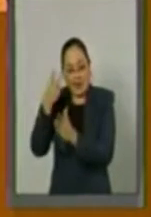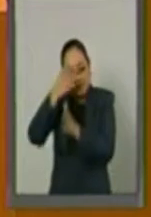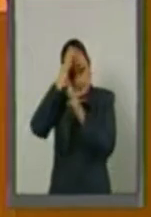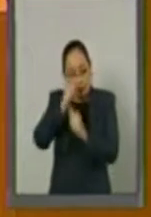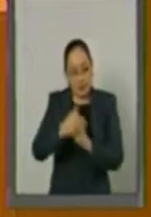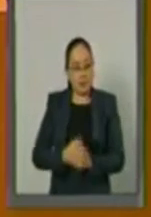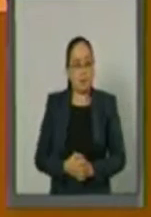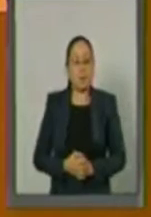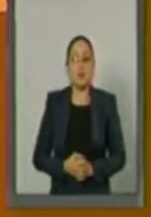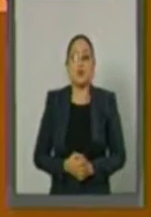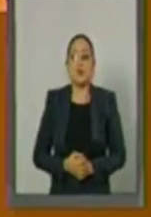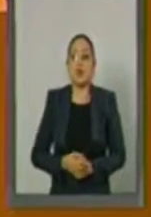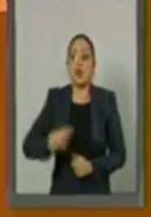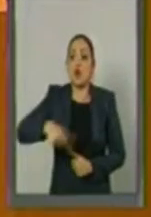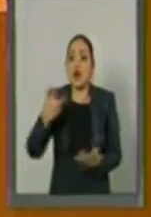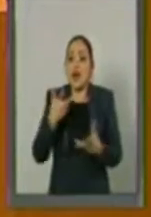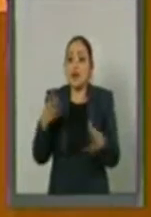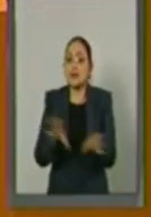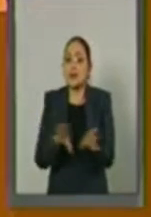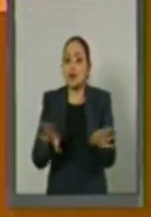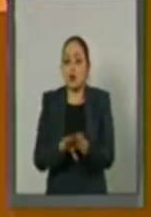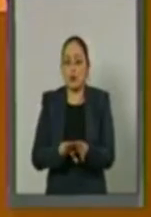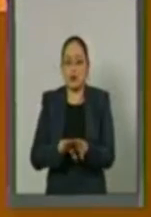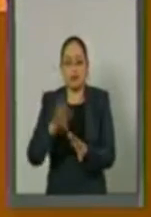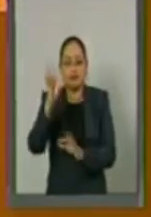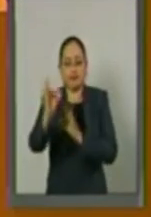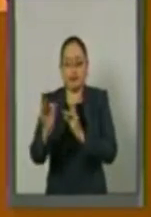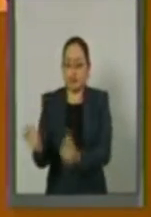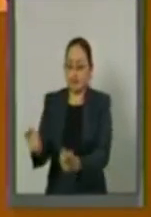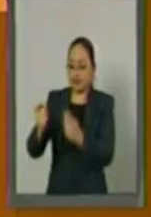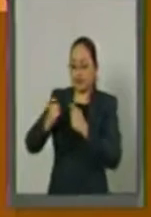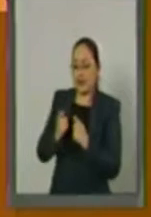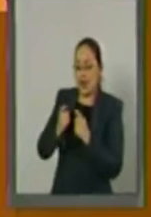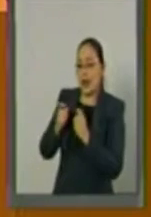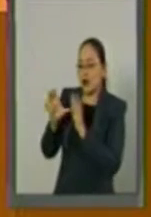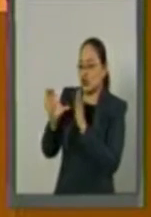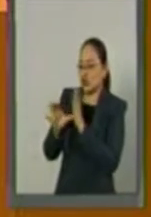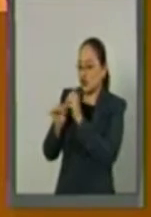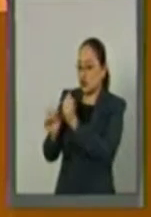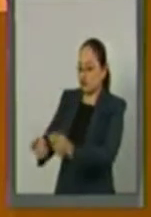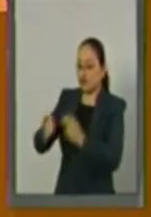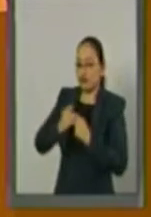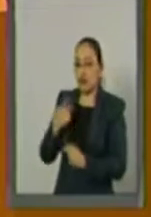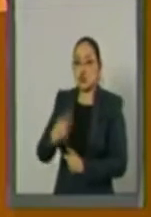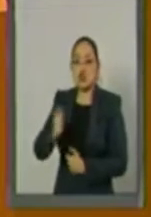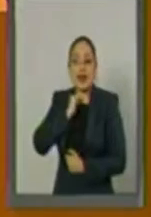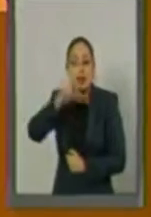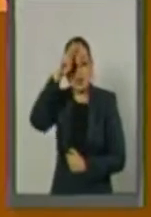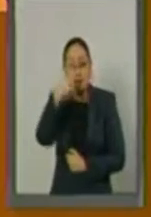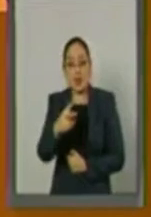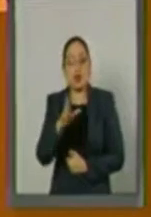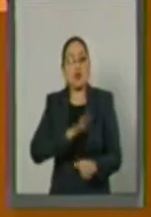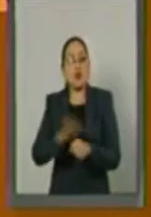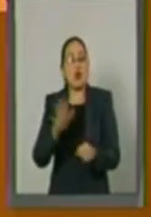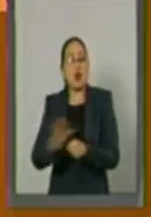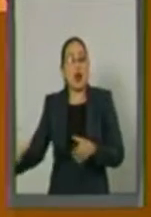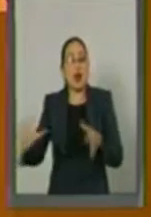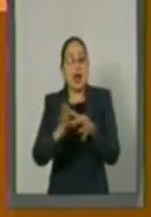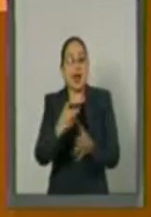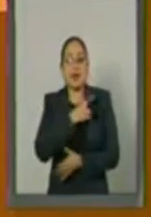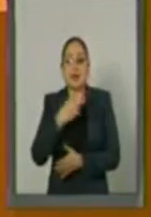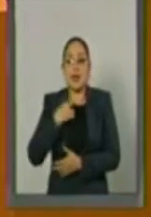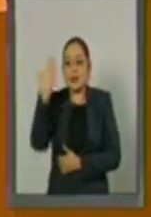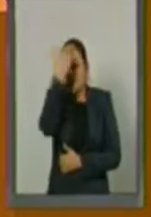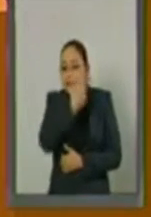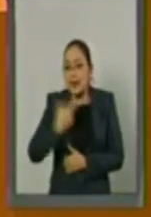conlleva. Lo hicimos en cumplimiento de la Facultad Constitucional del Senado de la República para analizar